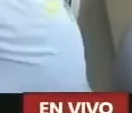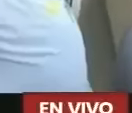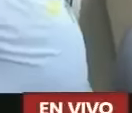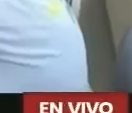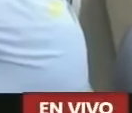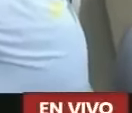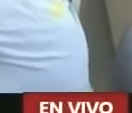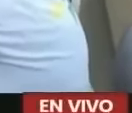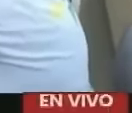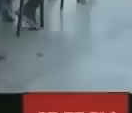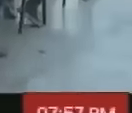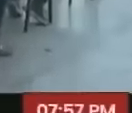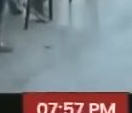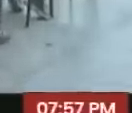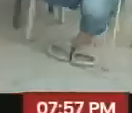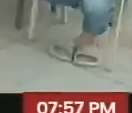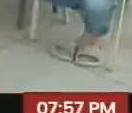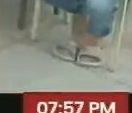desarrollar Estos proyectos